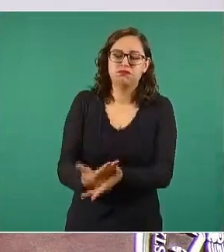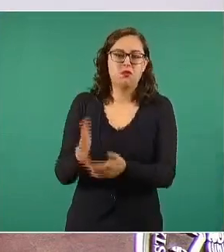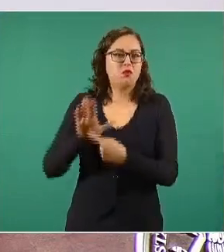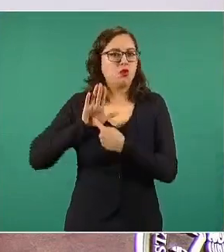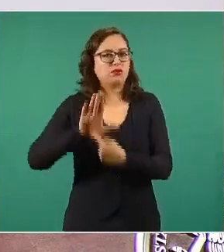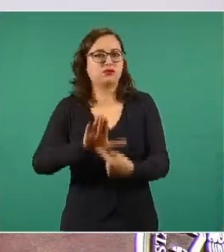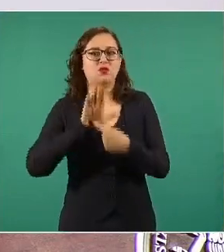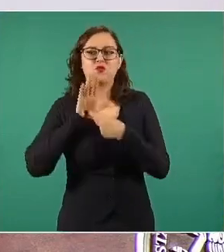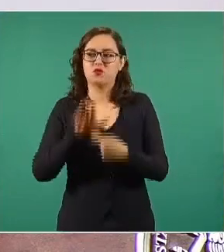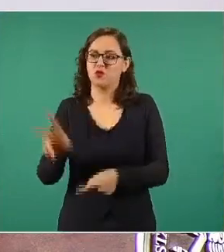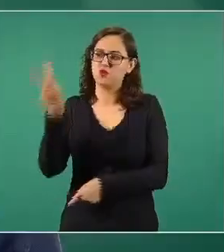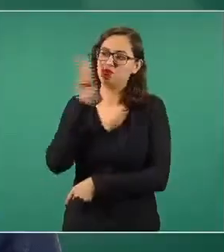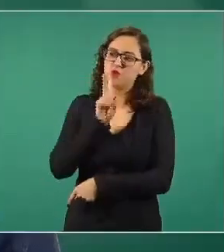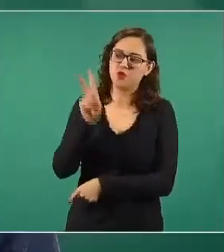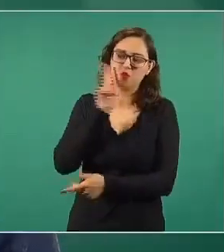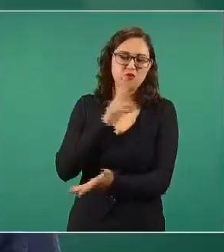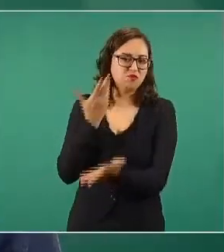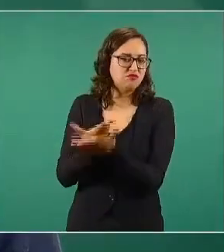protege,